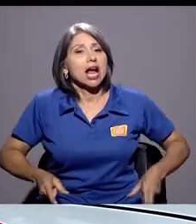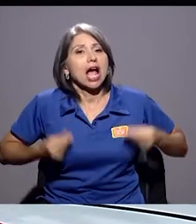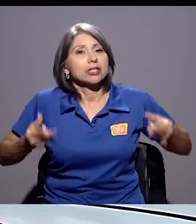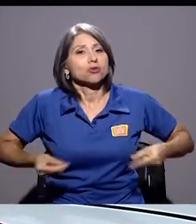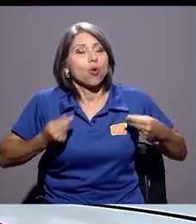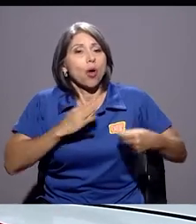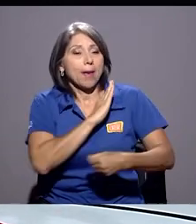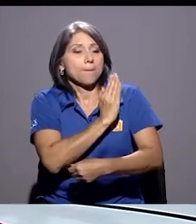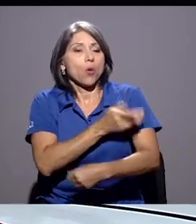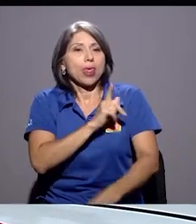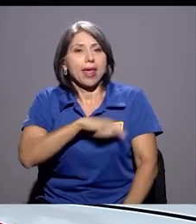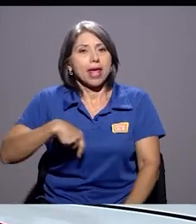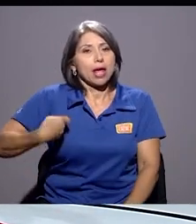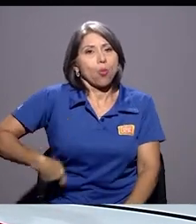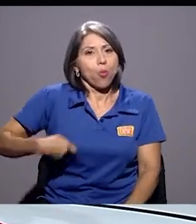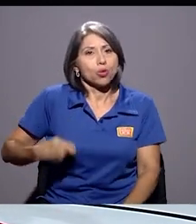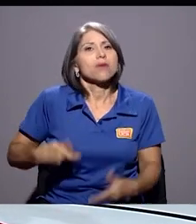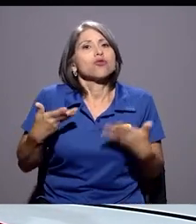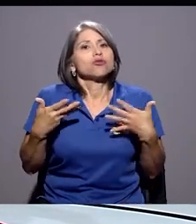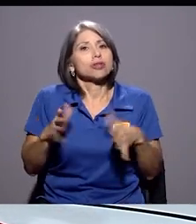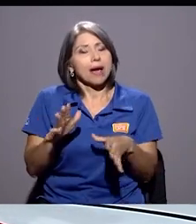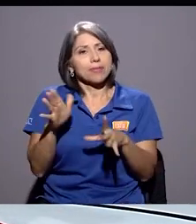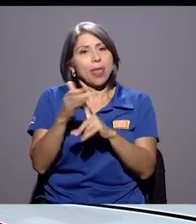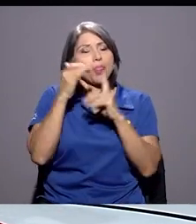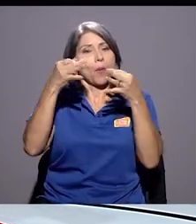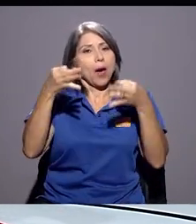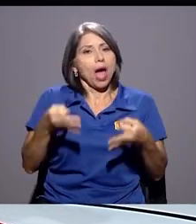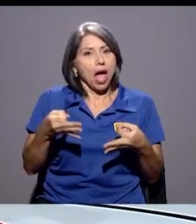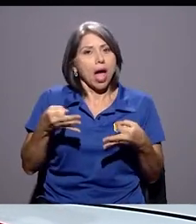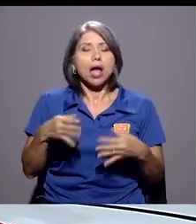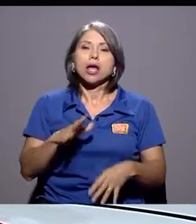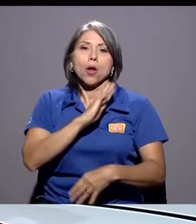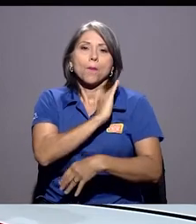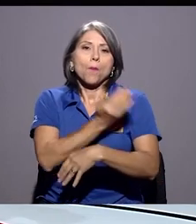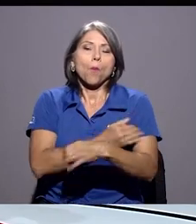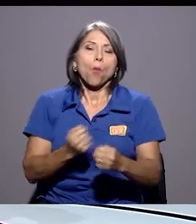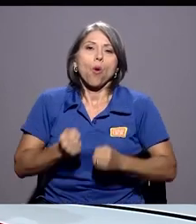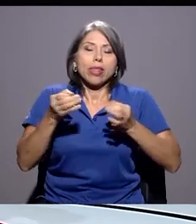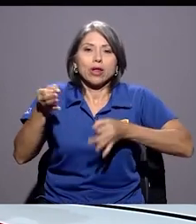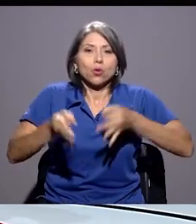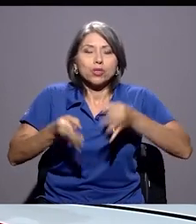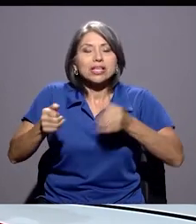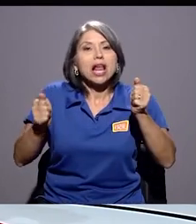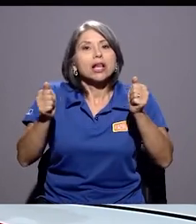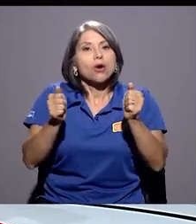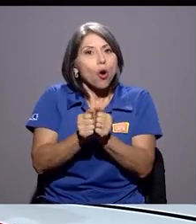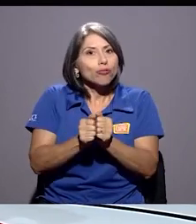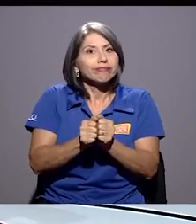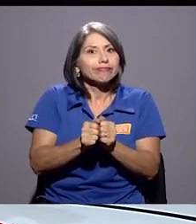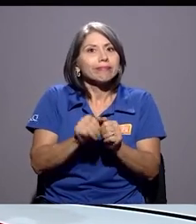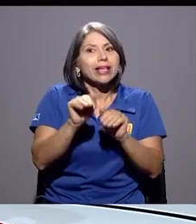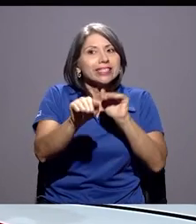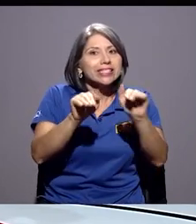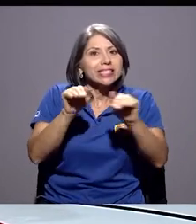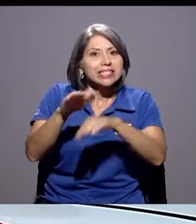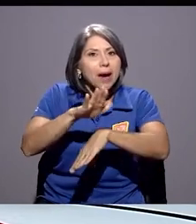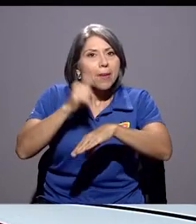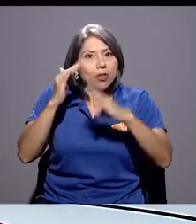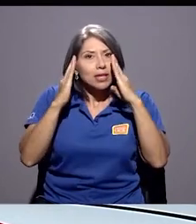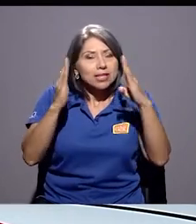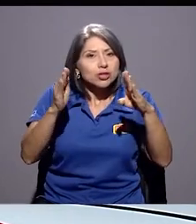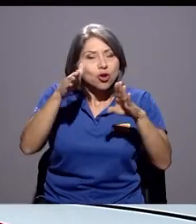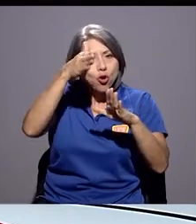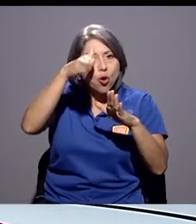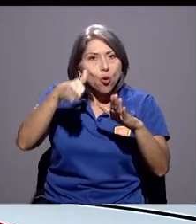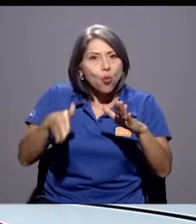el Poder Ejecutivo claramente ha tomado medidas, el Poder Judicial, inclusive con llamados de atención de parte de Contraloría